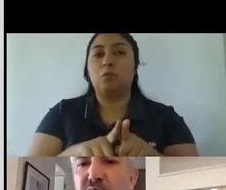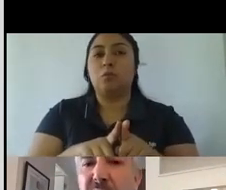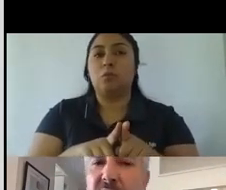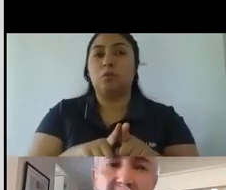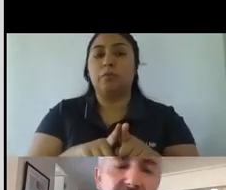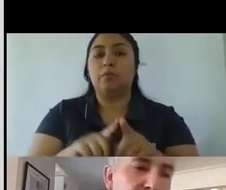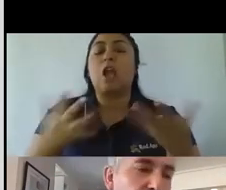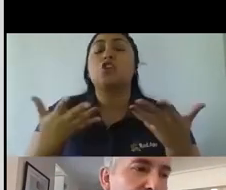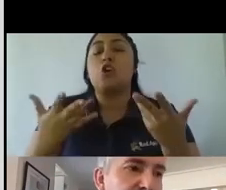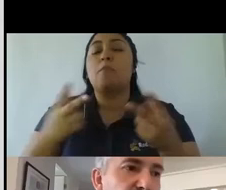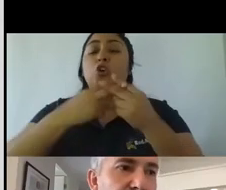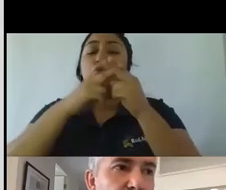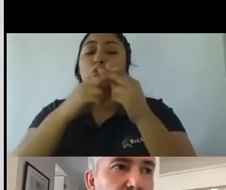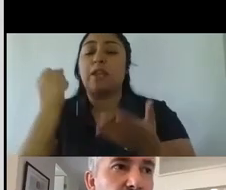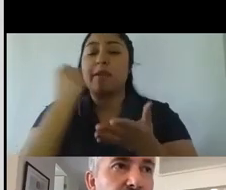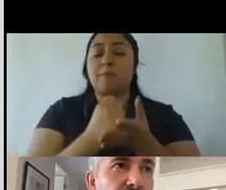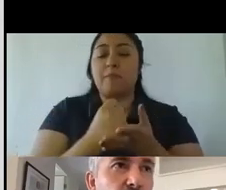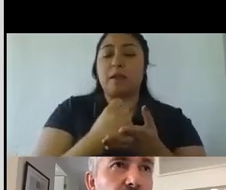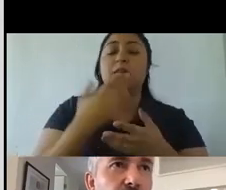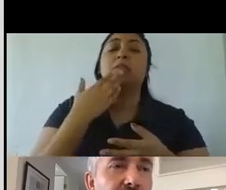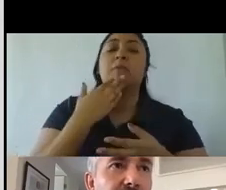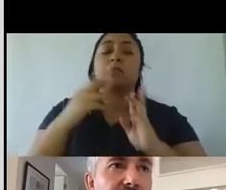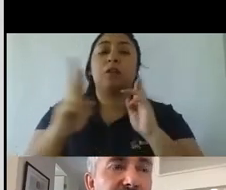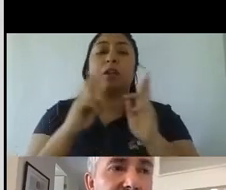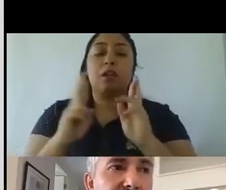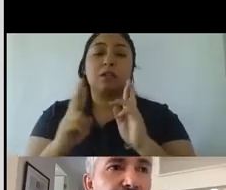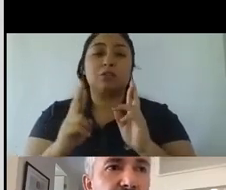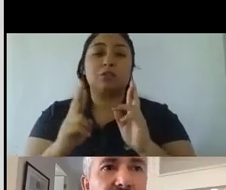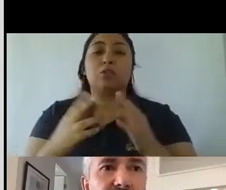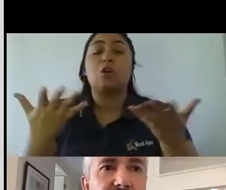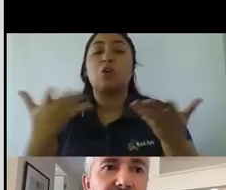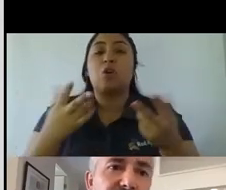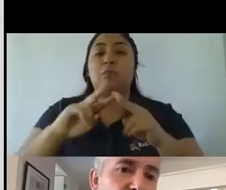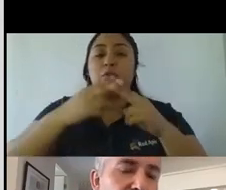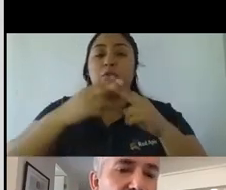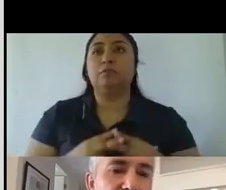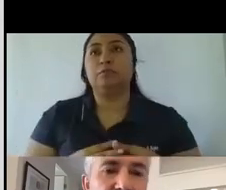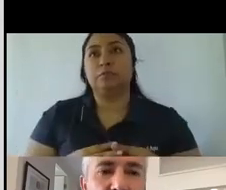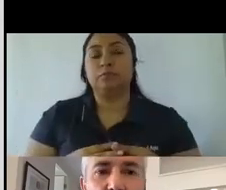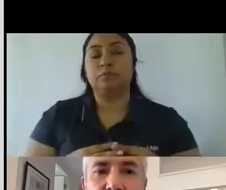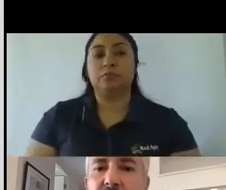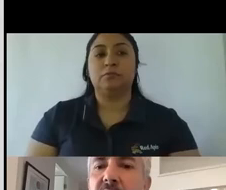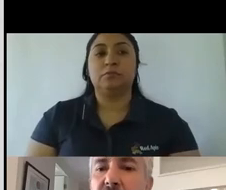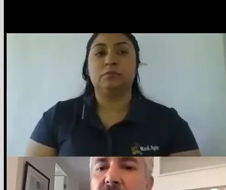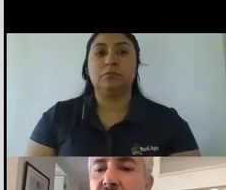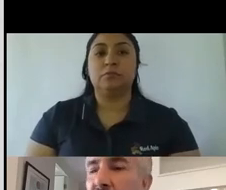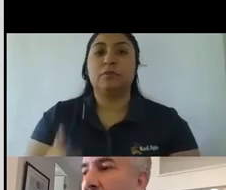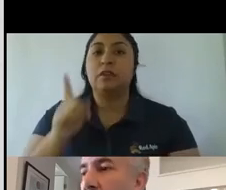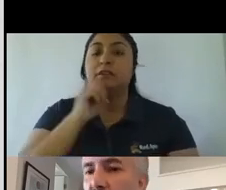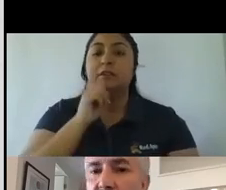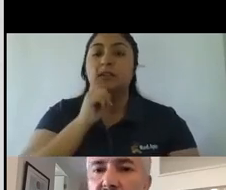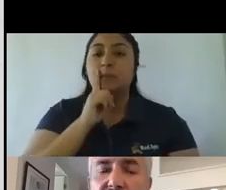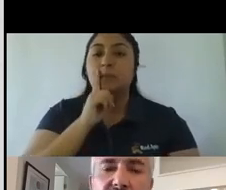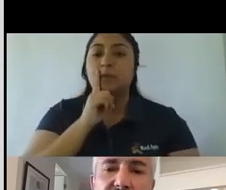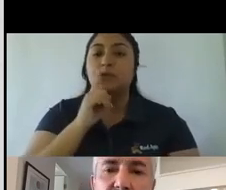destruir marca esto es un estudio que hicimos hace poco tiempo atrás junto a Jelly Jelly es una agencia socia que dijo ok